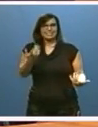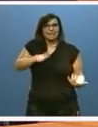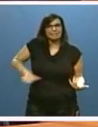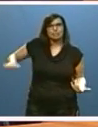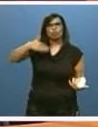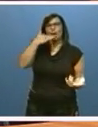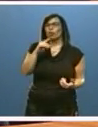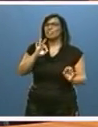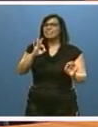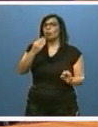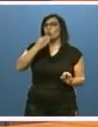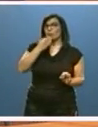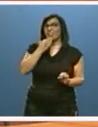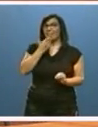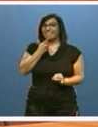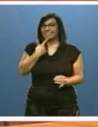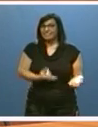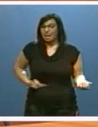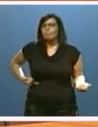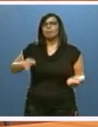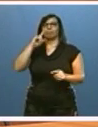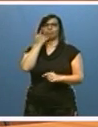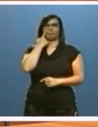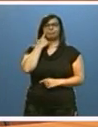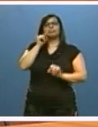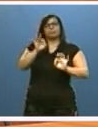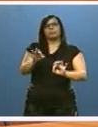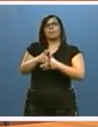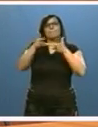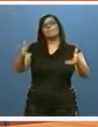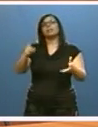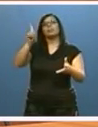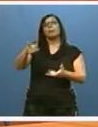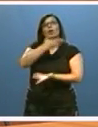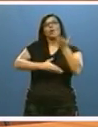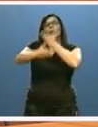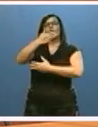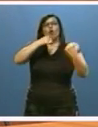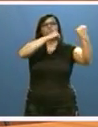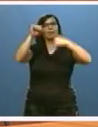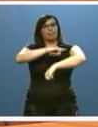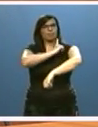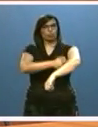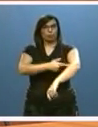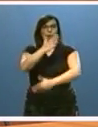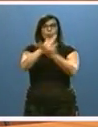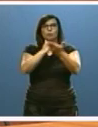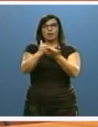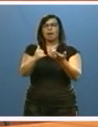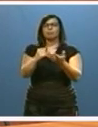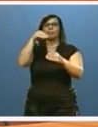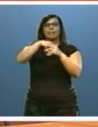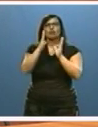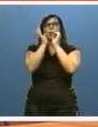de orden nutricional. Y hemos firmado un protocolo de colaboración con las entidades deportivas de la comunidad en el marco del Pacto por la Infancia.